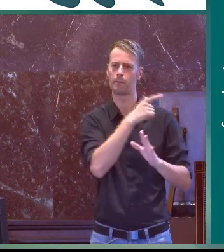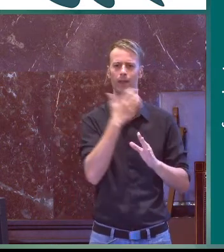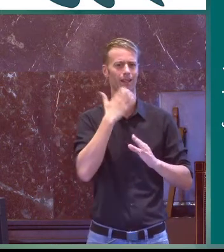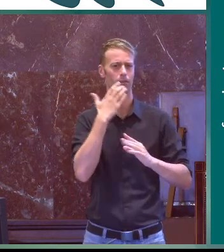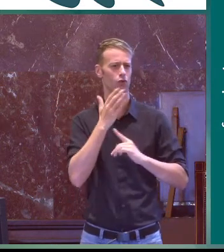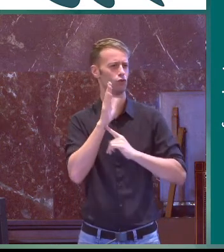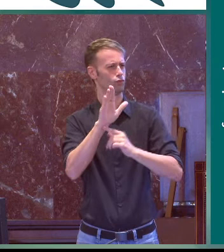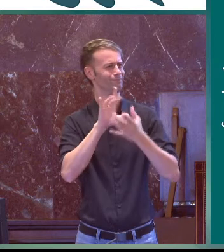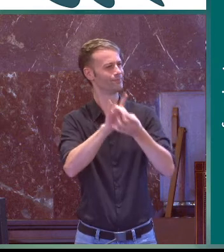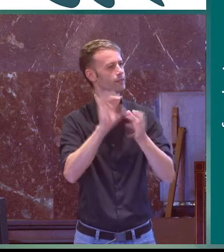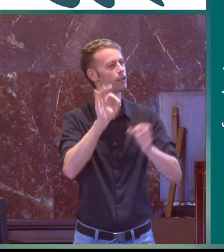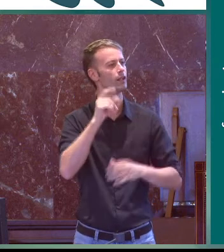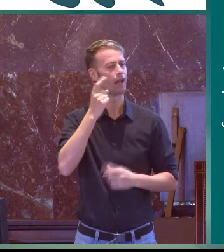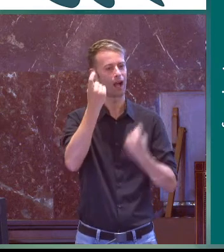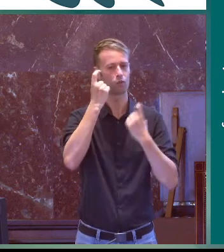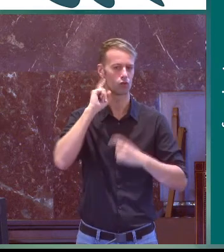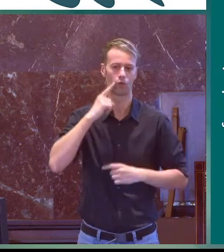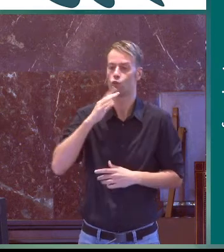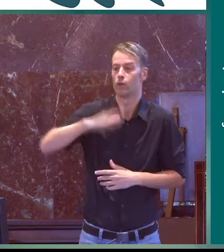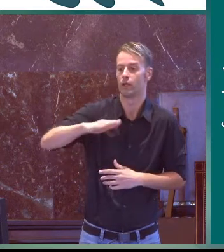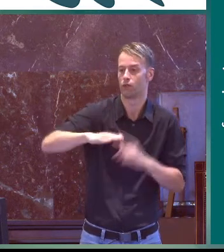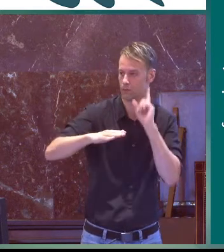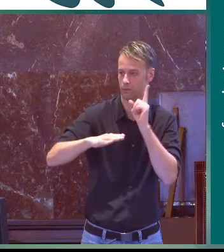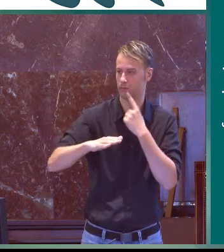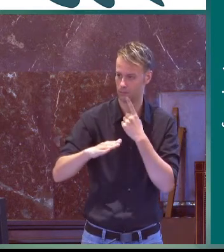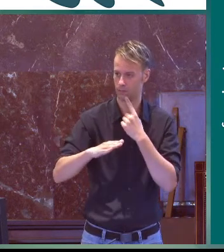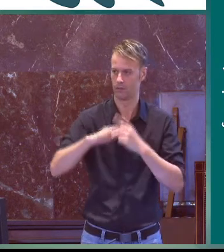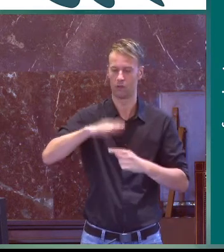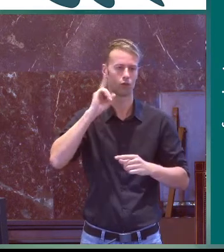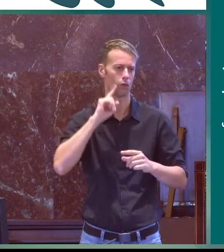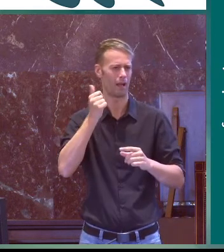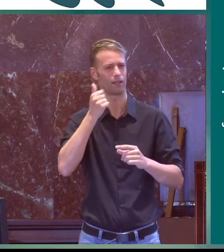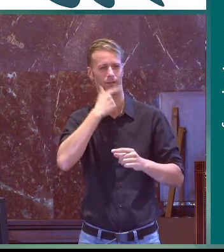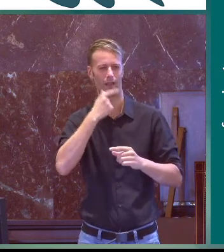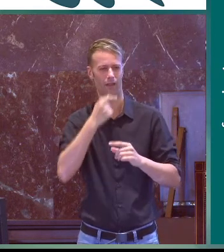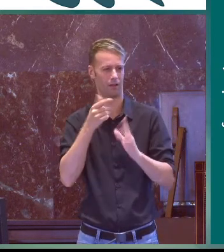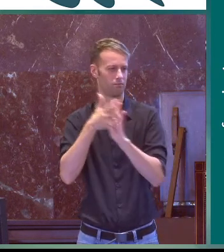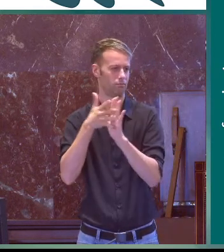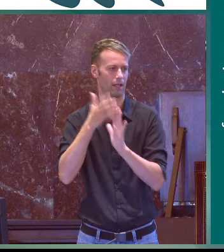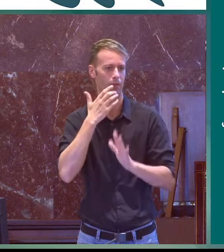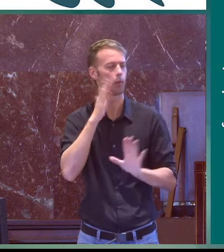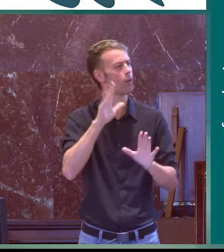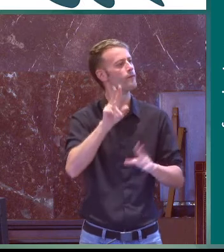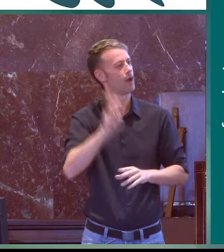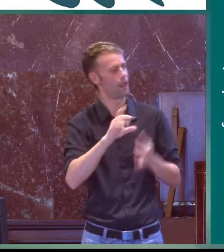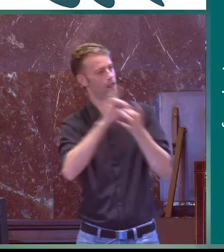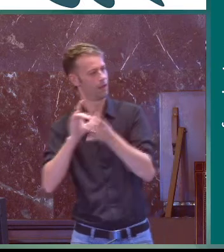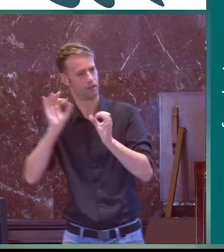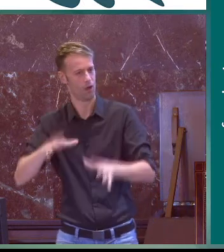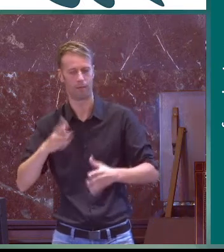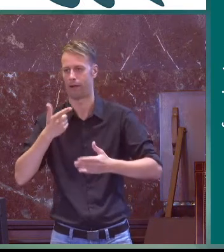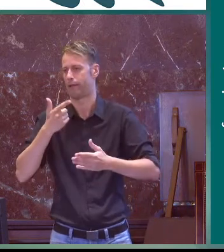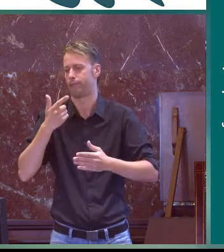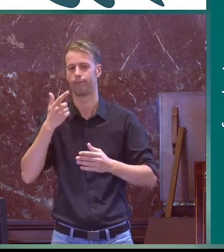una persona, yo en este caso, voy a poneros ejemplos de un niño sordo por ejemplo para que quede más claro yo creo que va a ser mucho más sencillo.